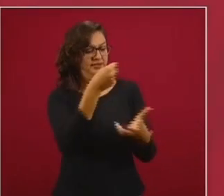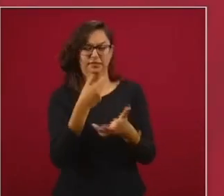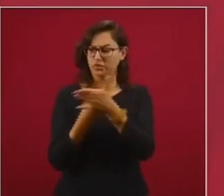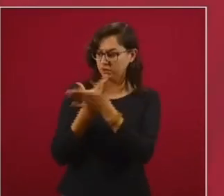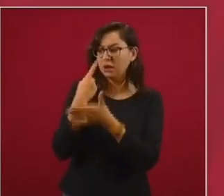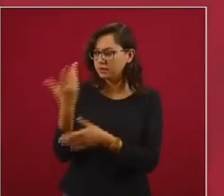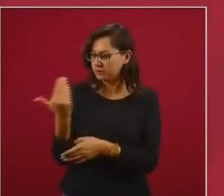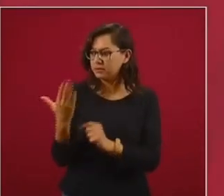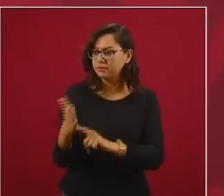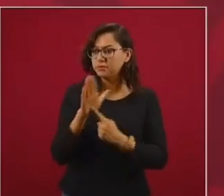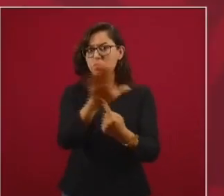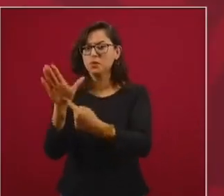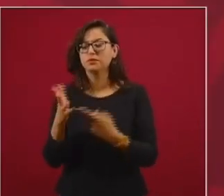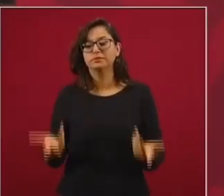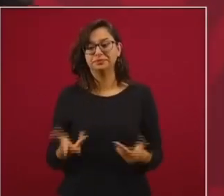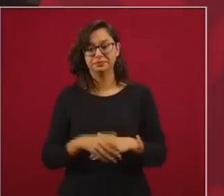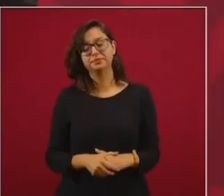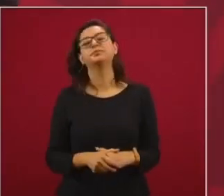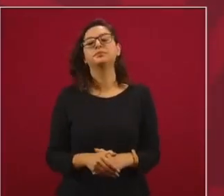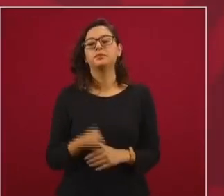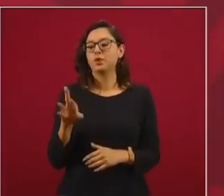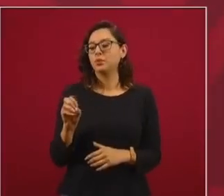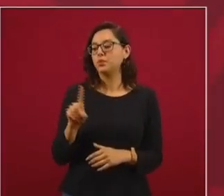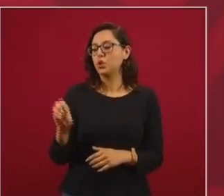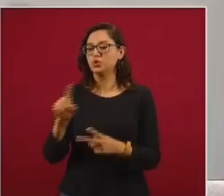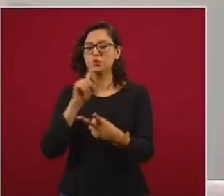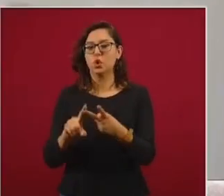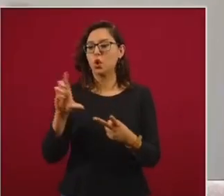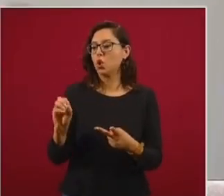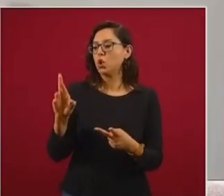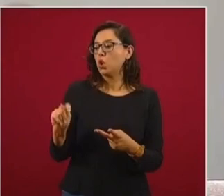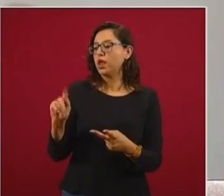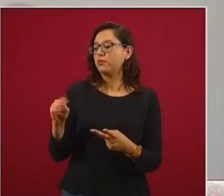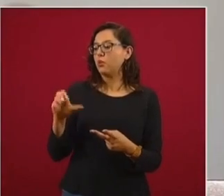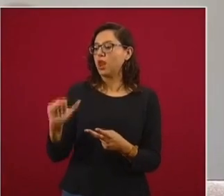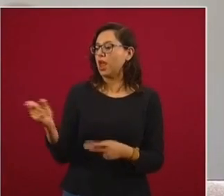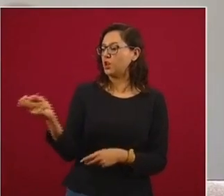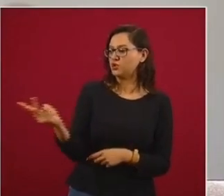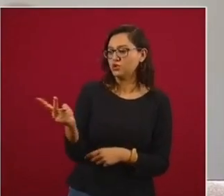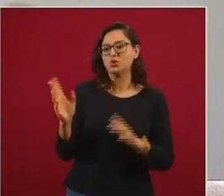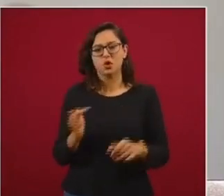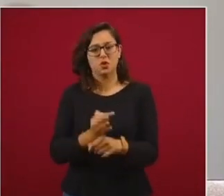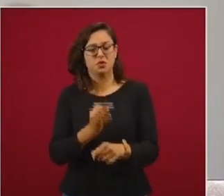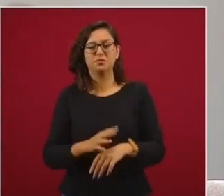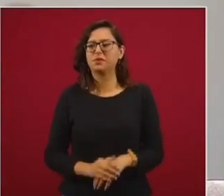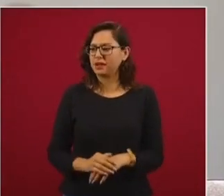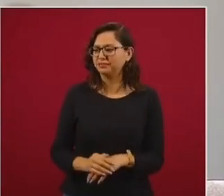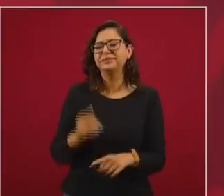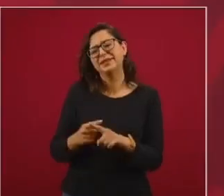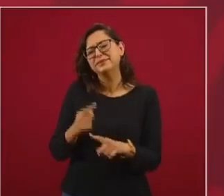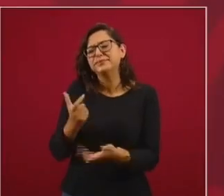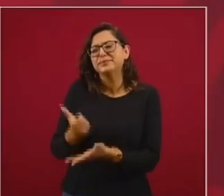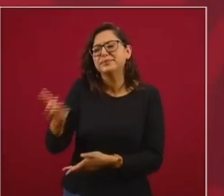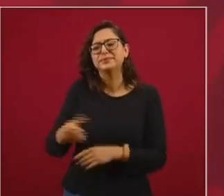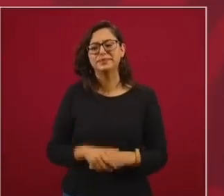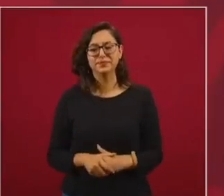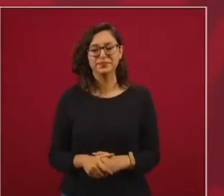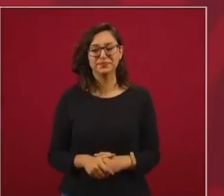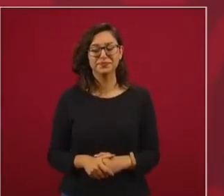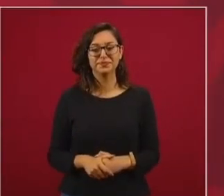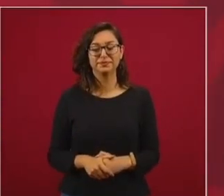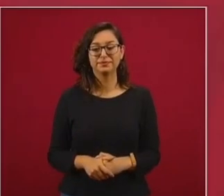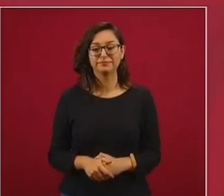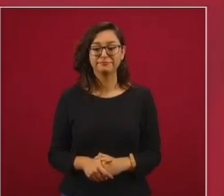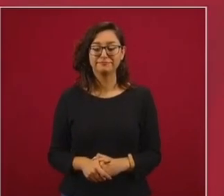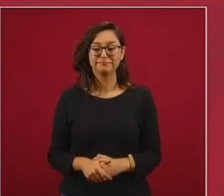que, Broso, y López de Mola ya que estamos hablando de ellos, nos digan quién pompó, o sea,